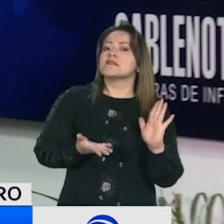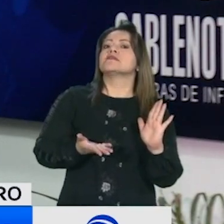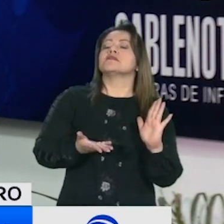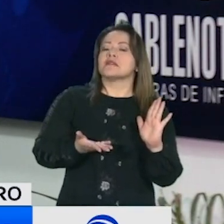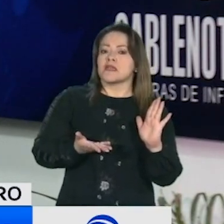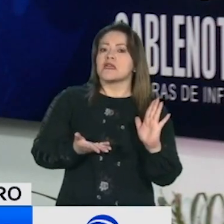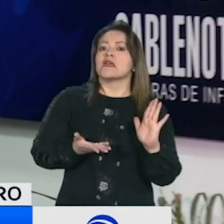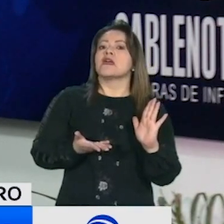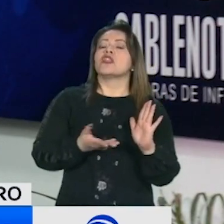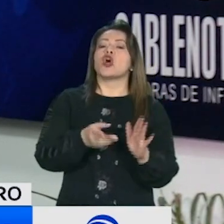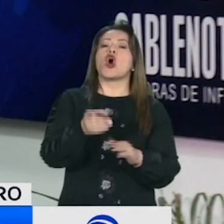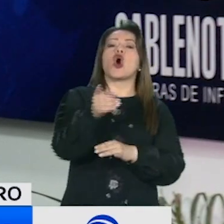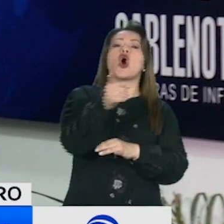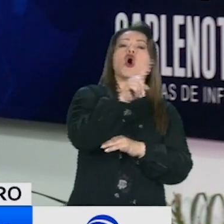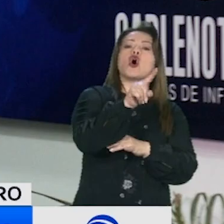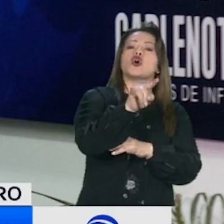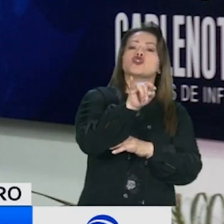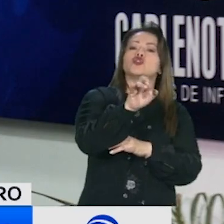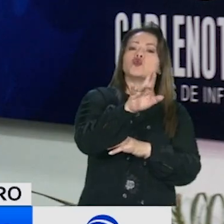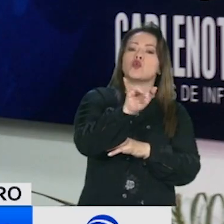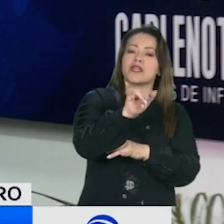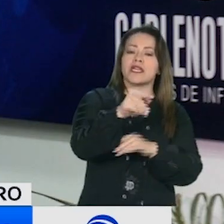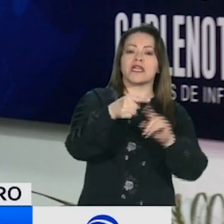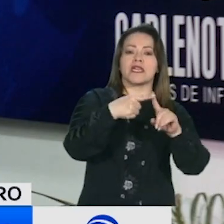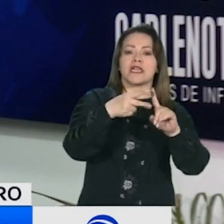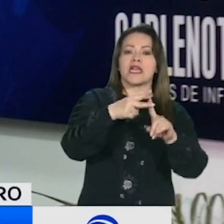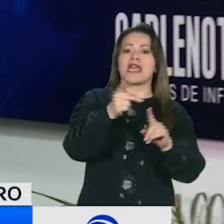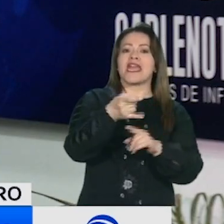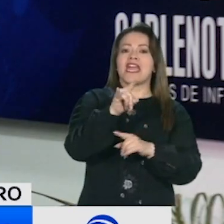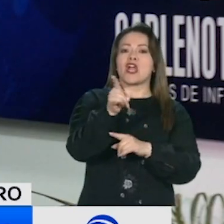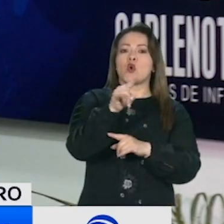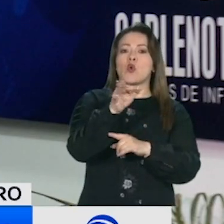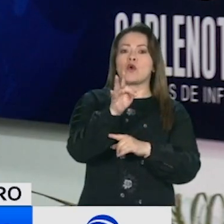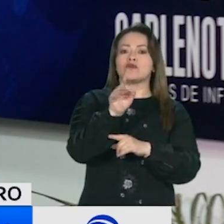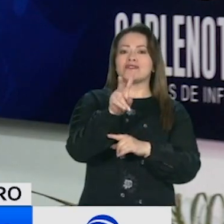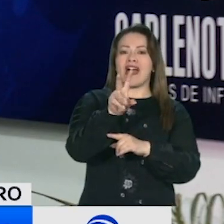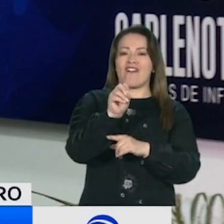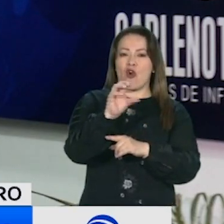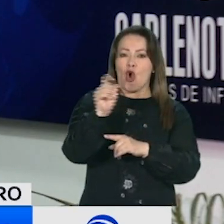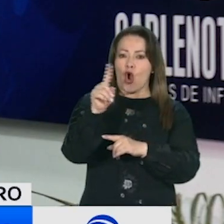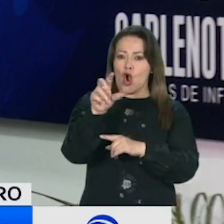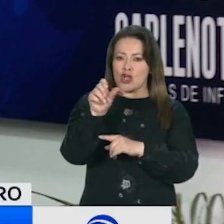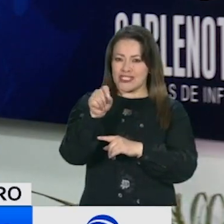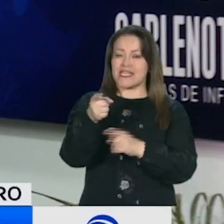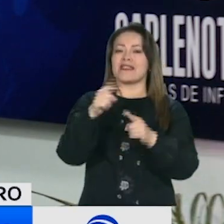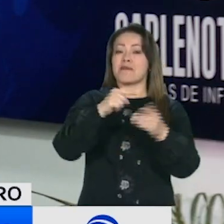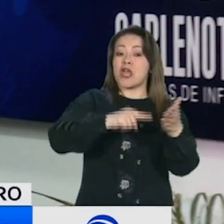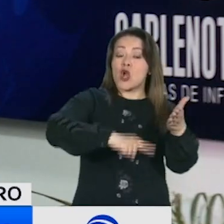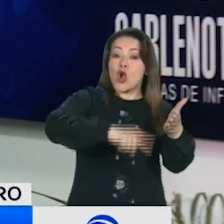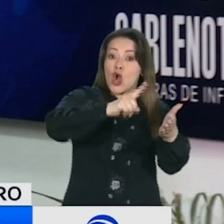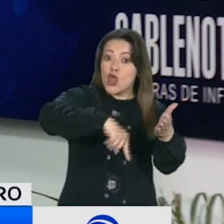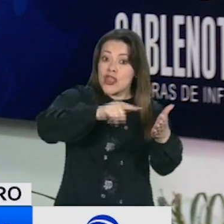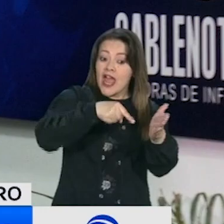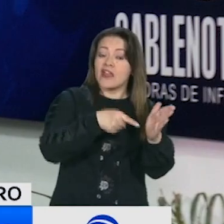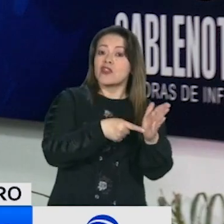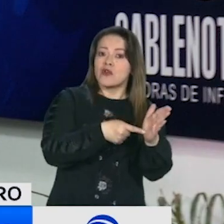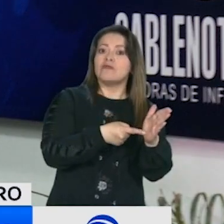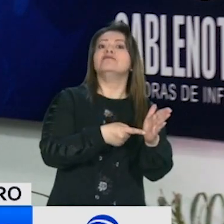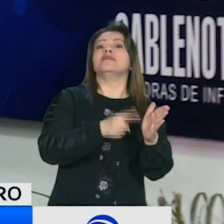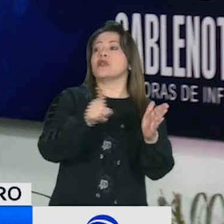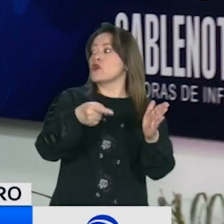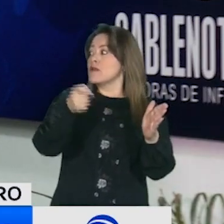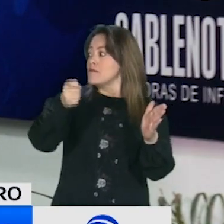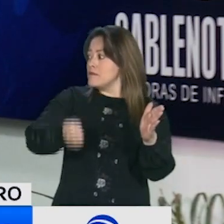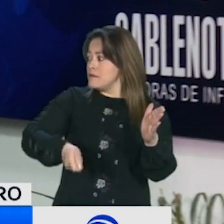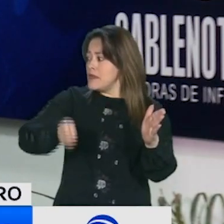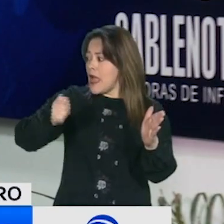Daisuri Vázquez y Gustavo Osa, quienes, al parecer, habían trabajado en un contrato que incluye también a un abogado donde